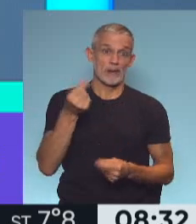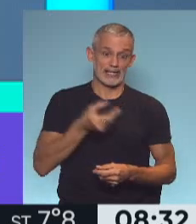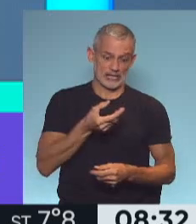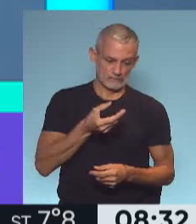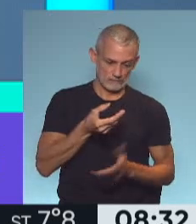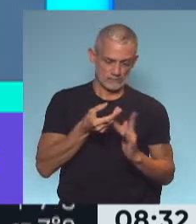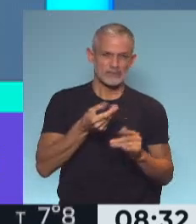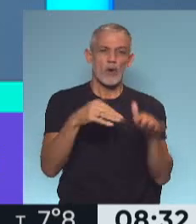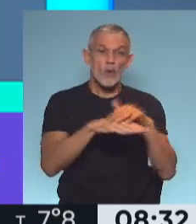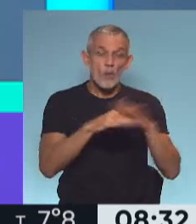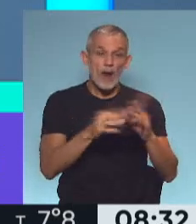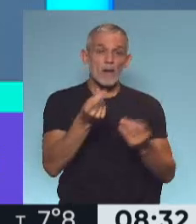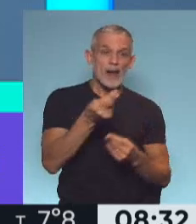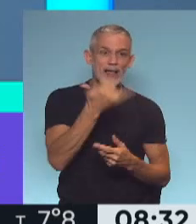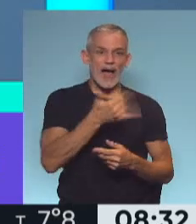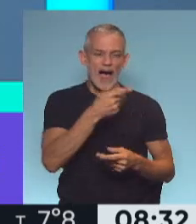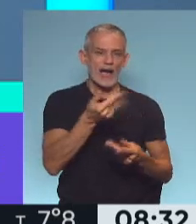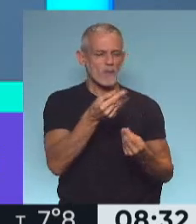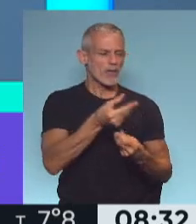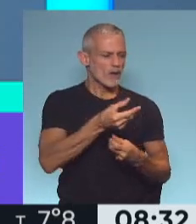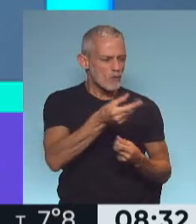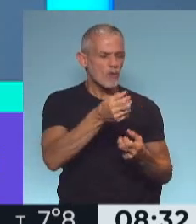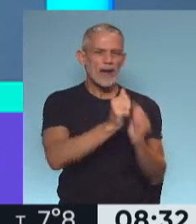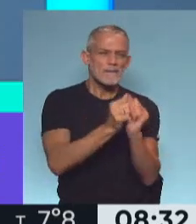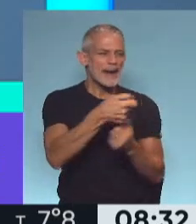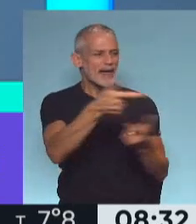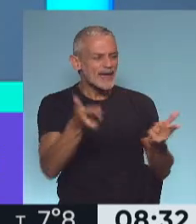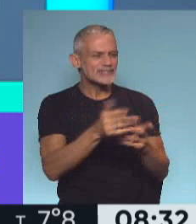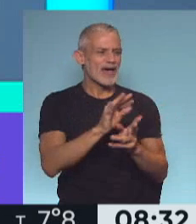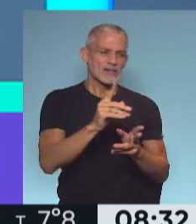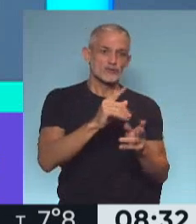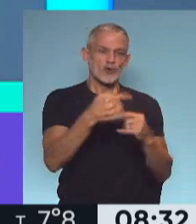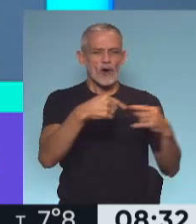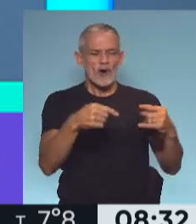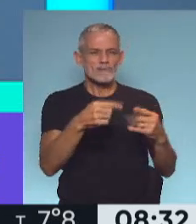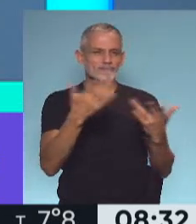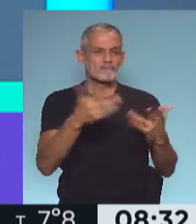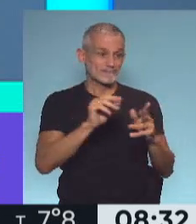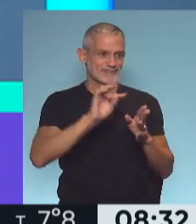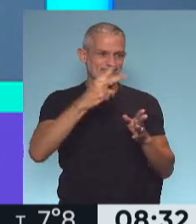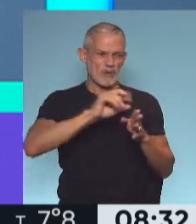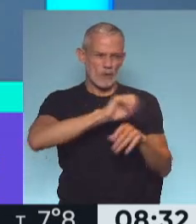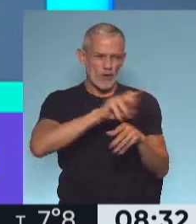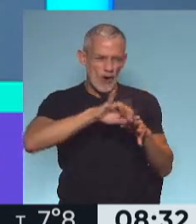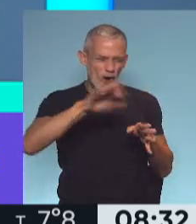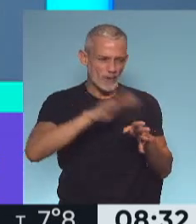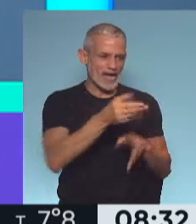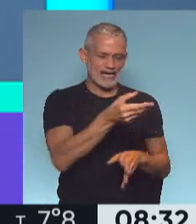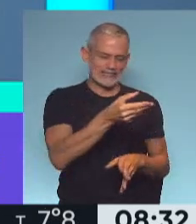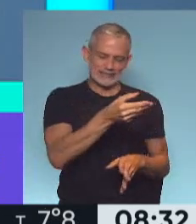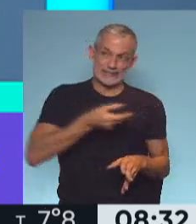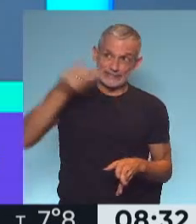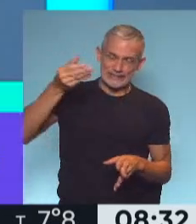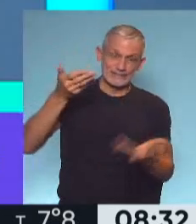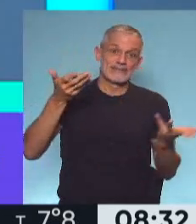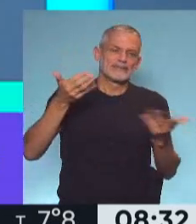que lo tenés en las reservas, que lo podrías destinar a las empresas, a los trabajadores, en esta segunda ola del COVID tenés que destinarlo a pagar